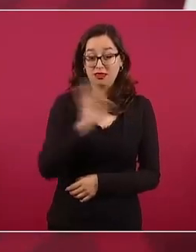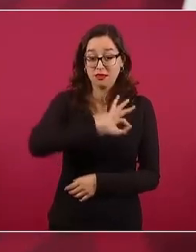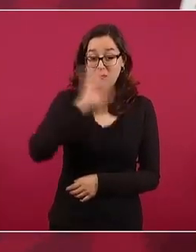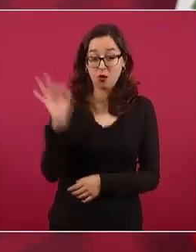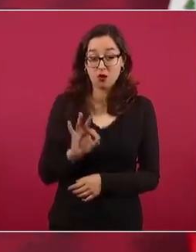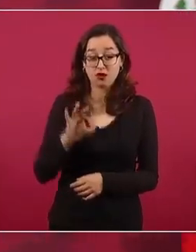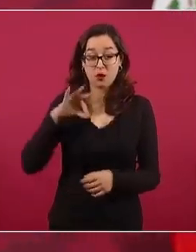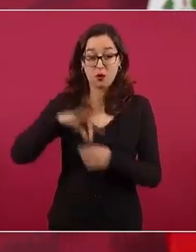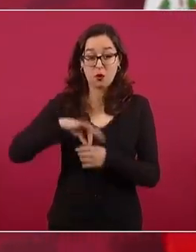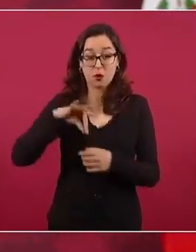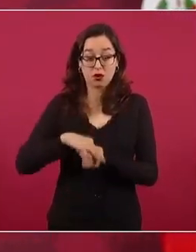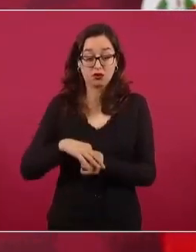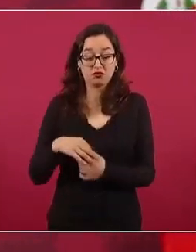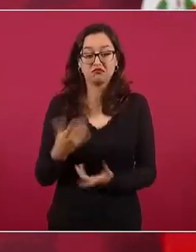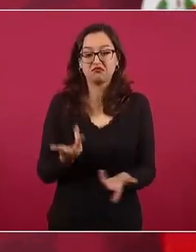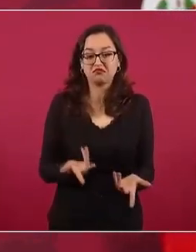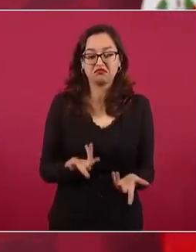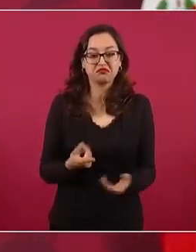si compran